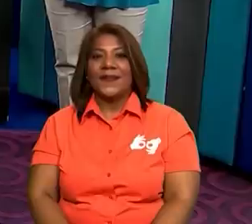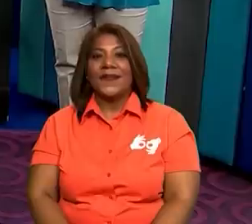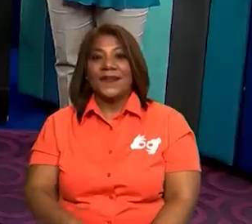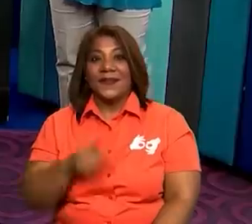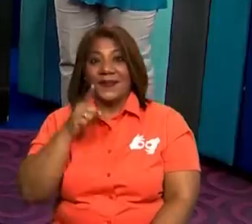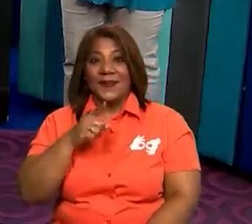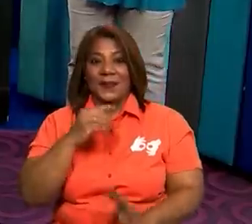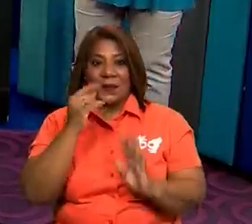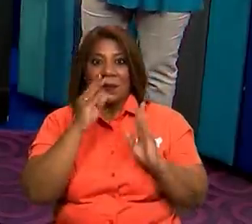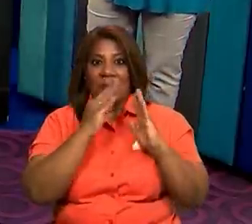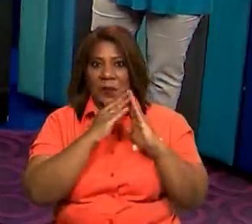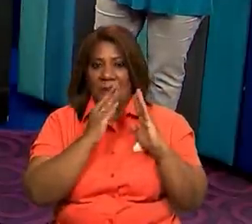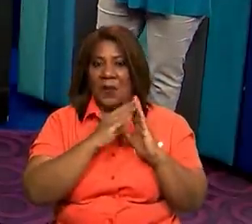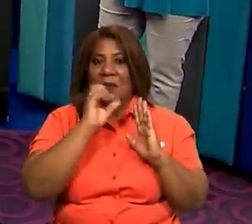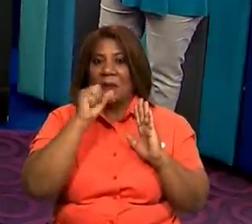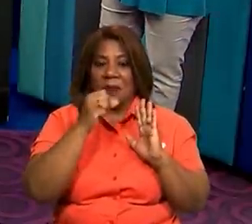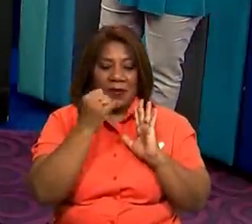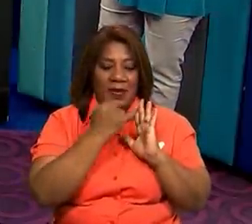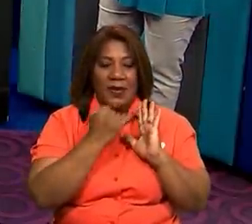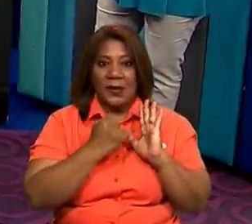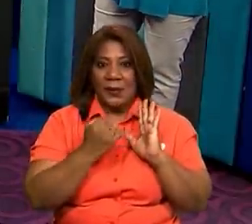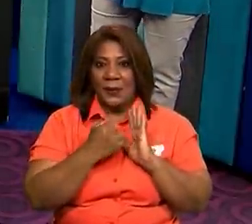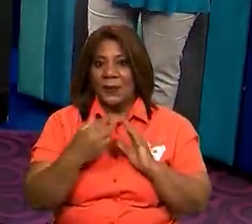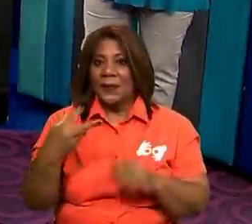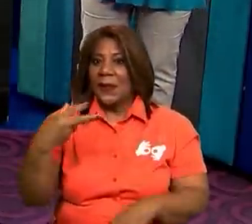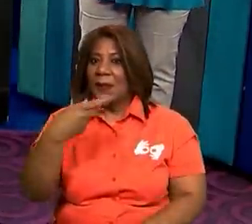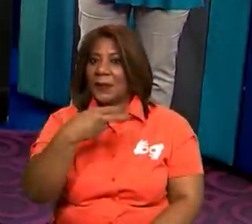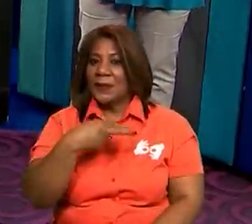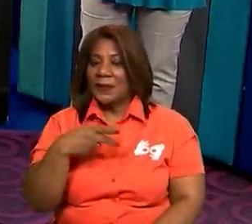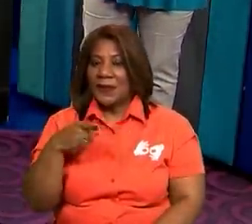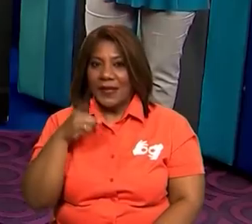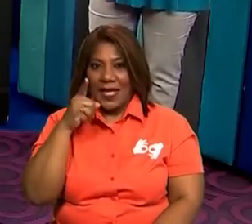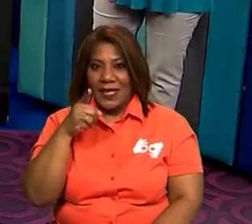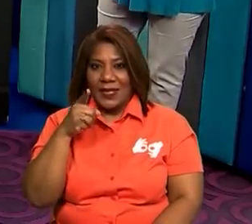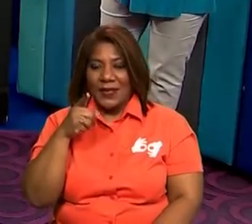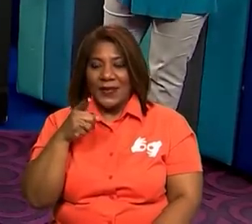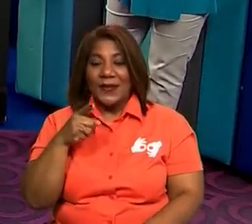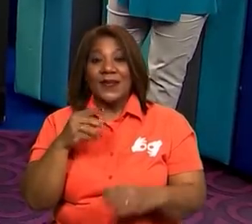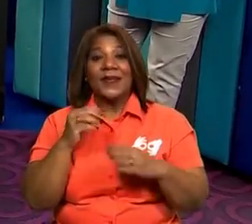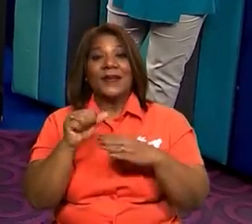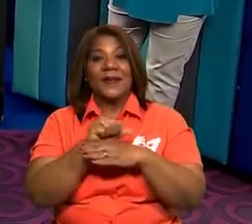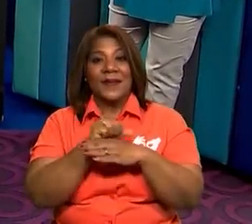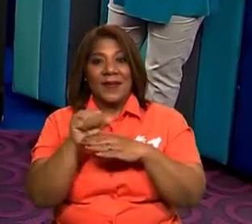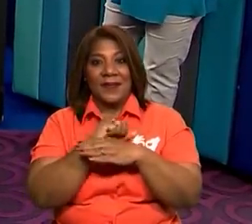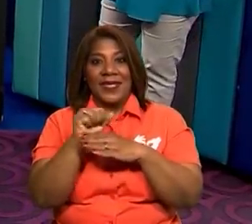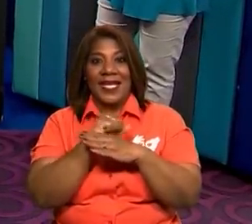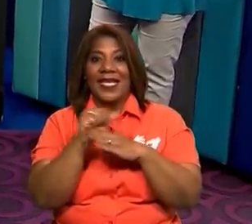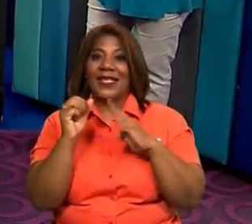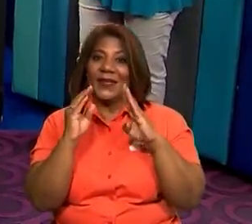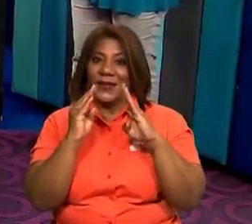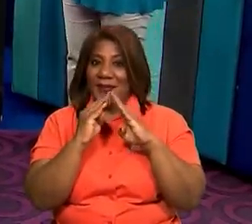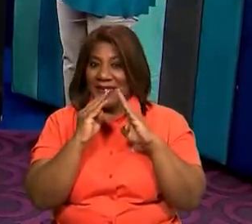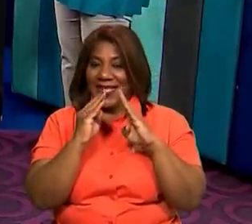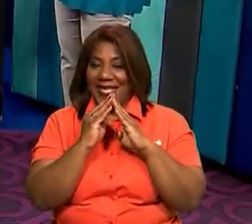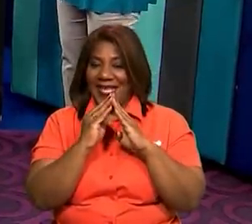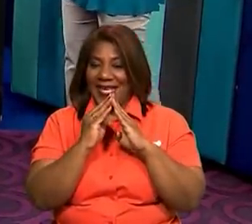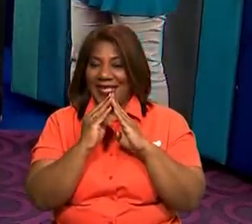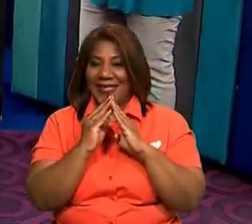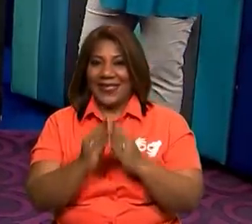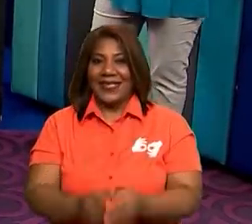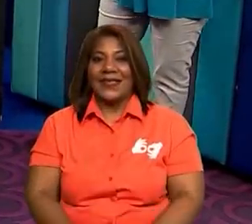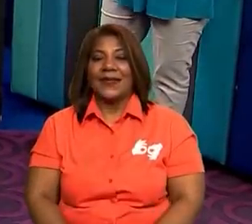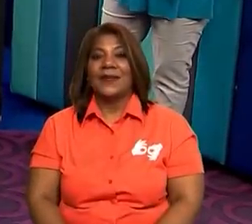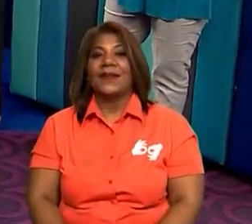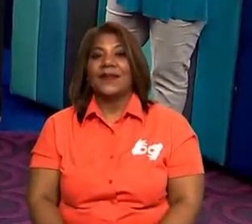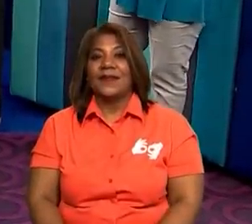círculo a la N al final. Excelente. ¿Todos lo hicieron en casa? Sí. Muy bien. Seguimos, maestra